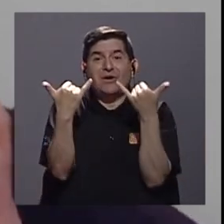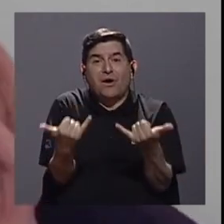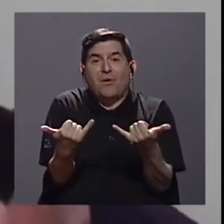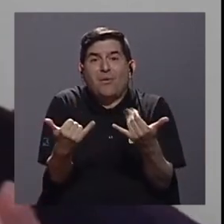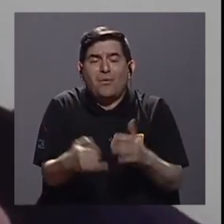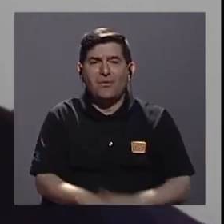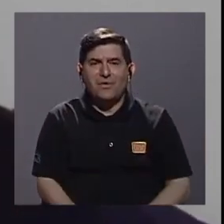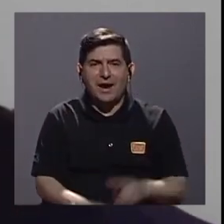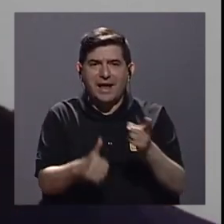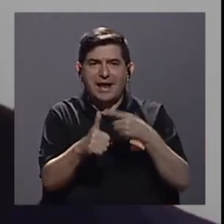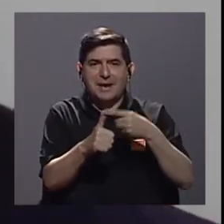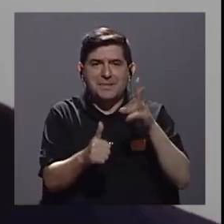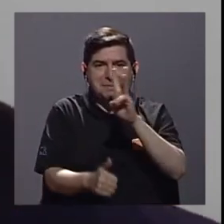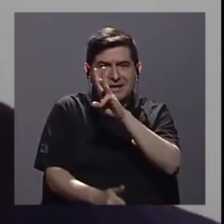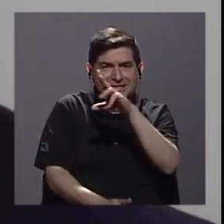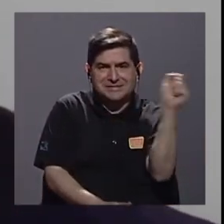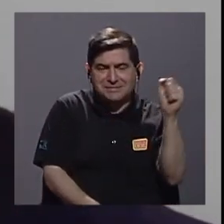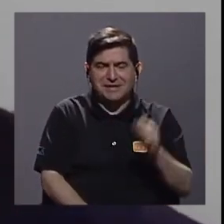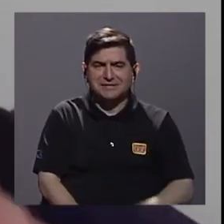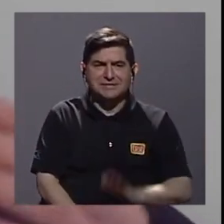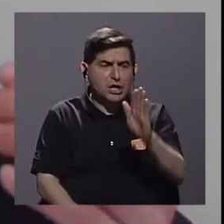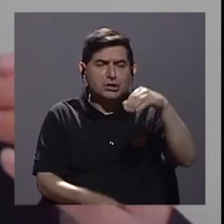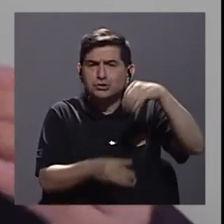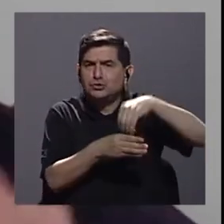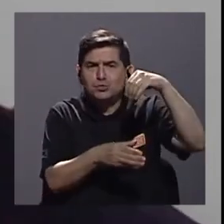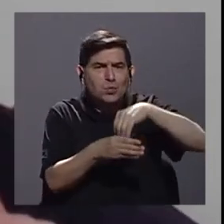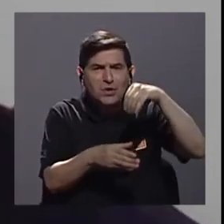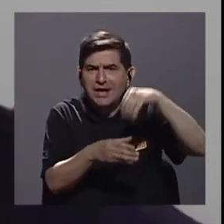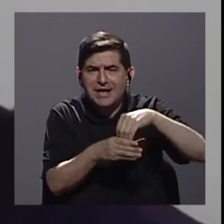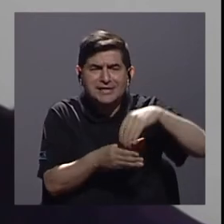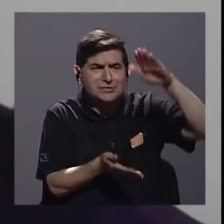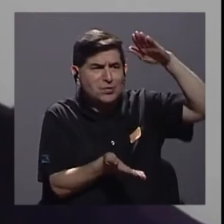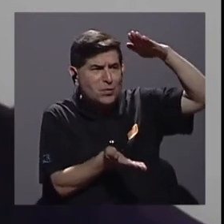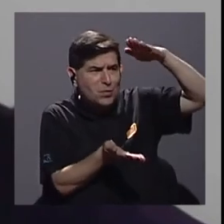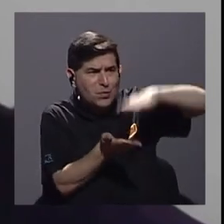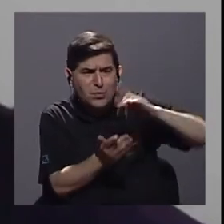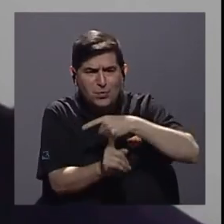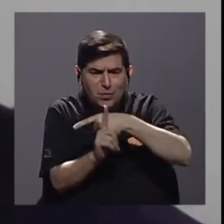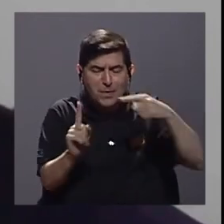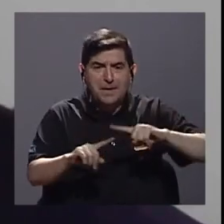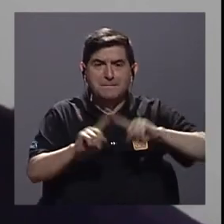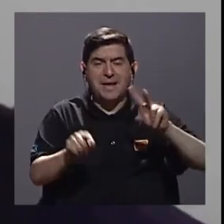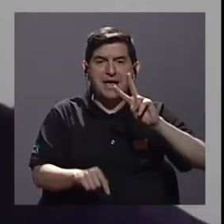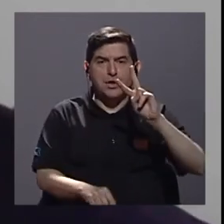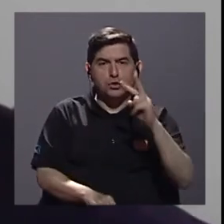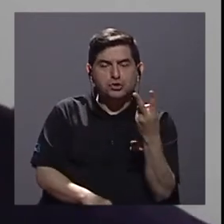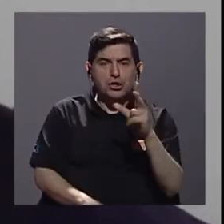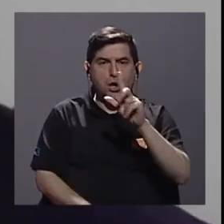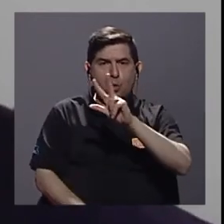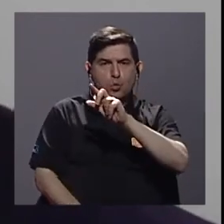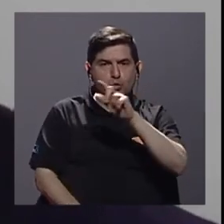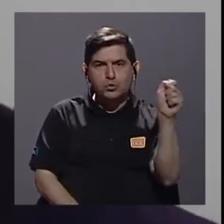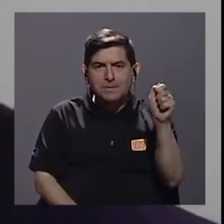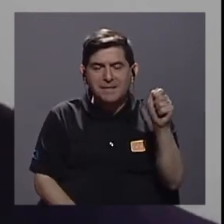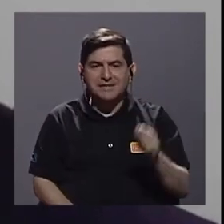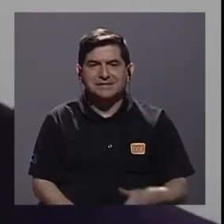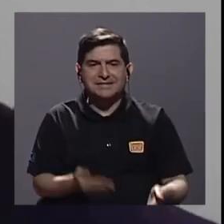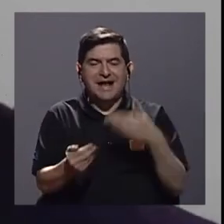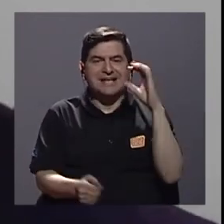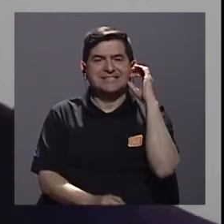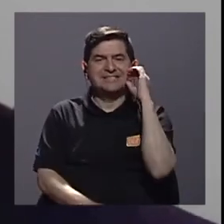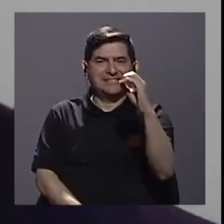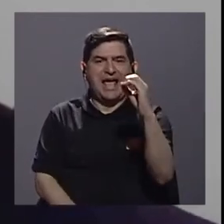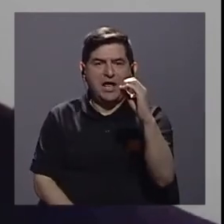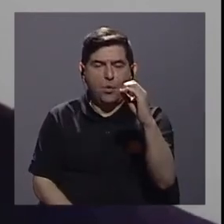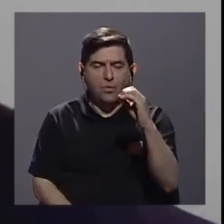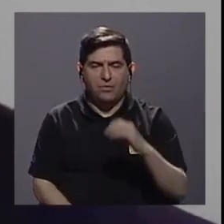Al primer semestre, sus ingresos se disminuyen a la mitad, pero el segundo trimestre fue básicamente de cero,